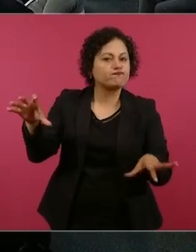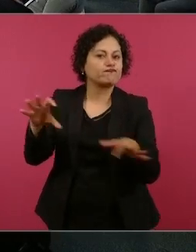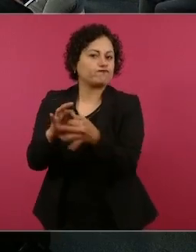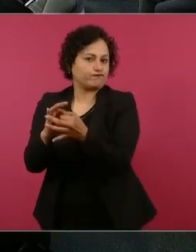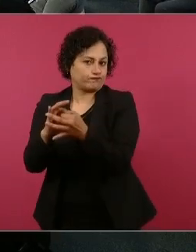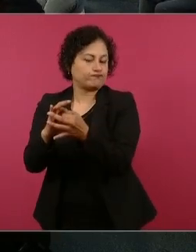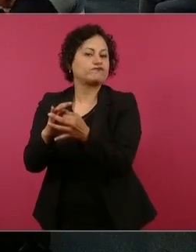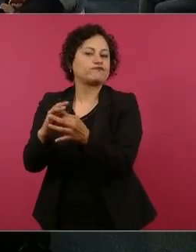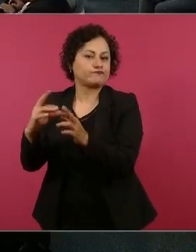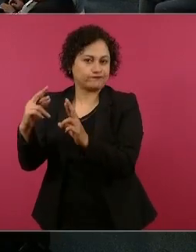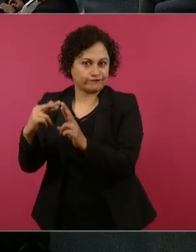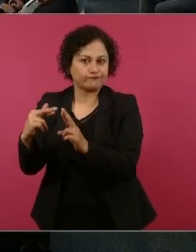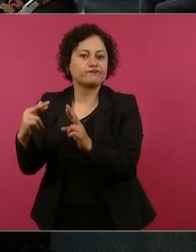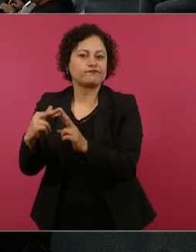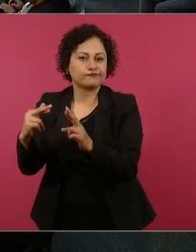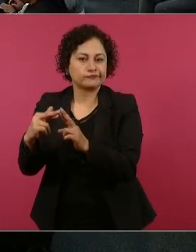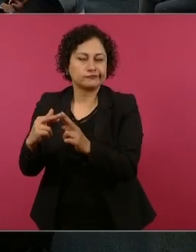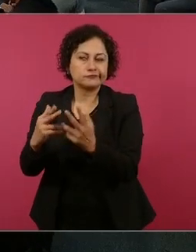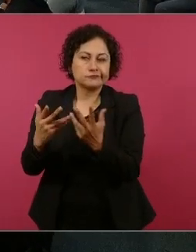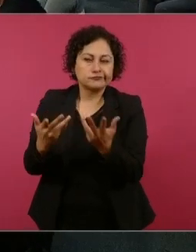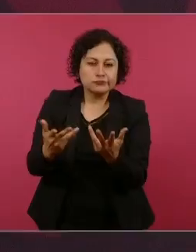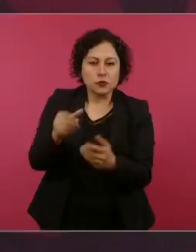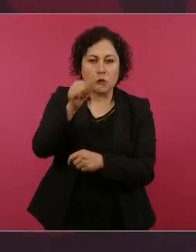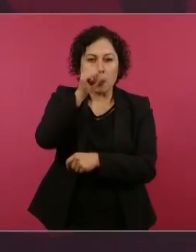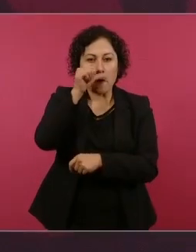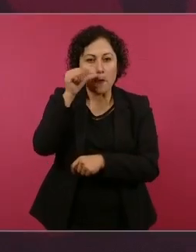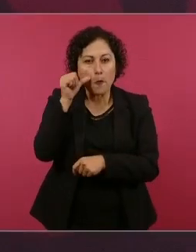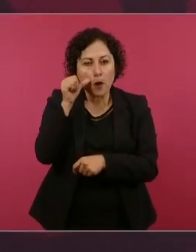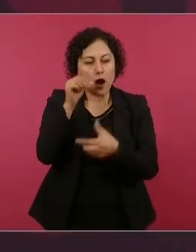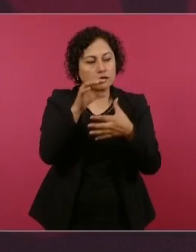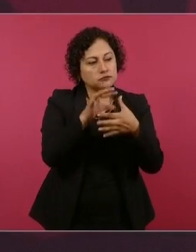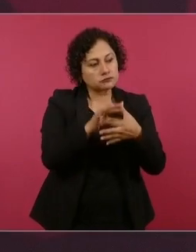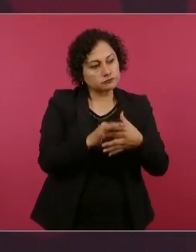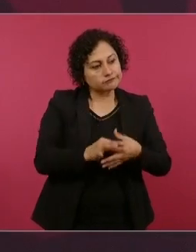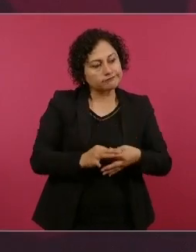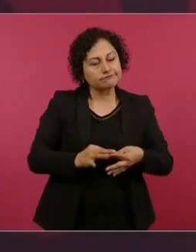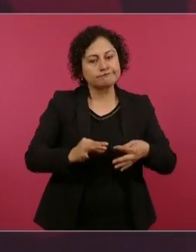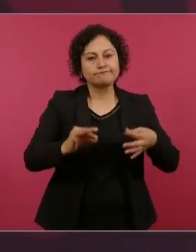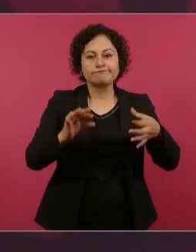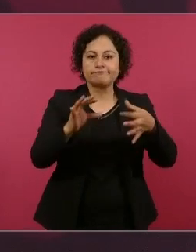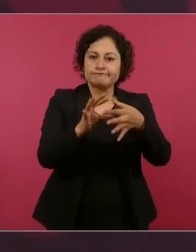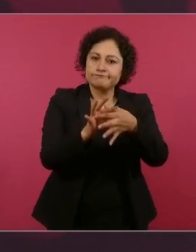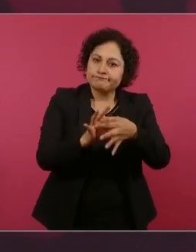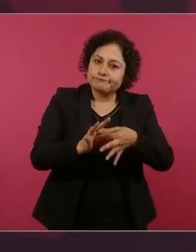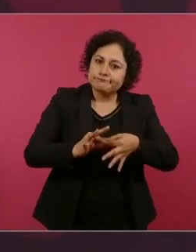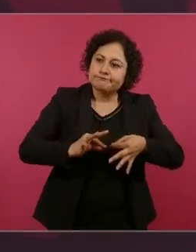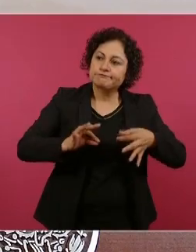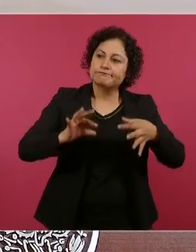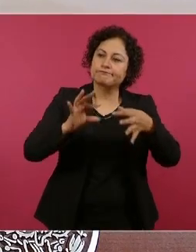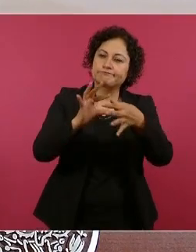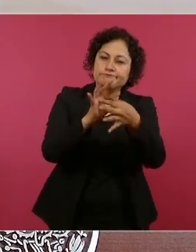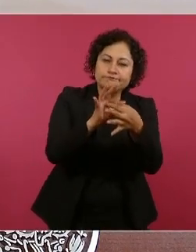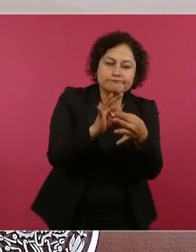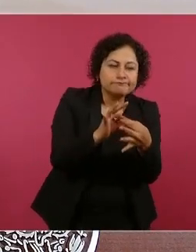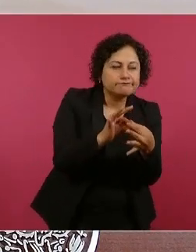de lo que se trataba, de que no era